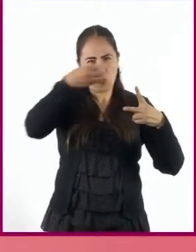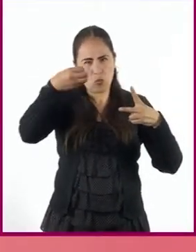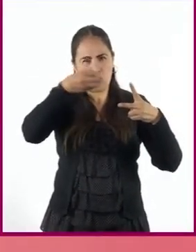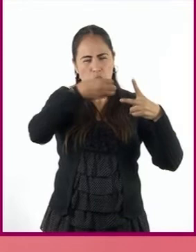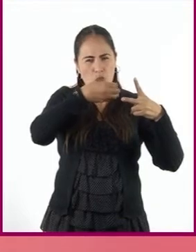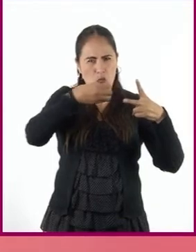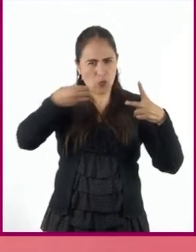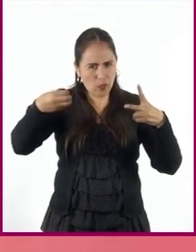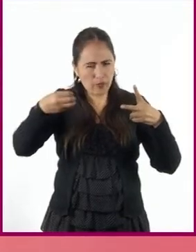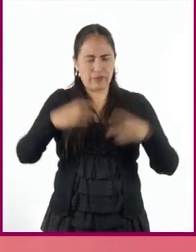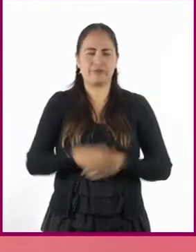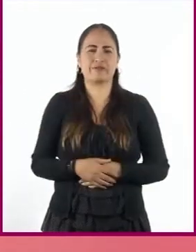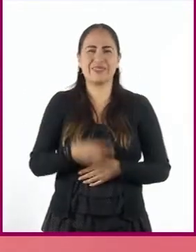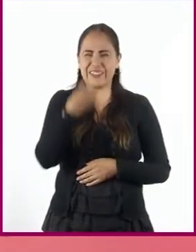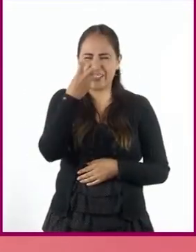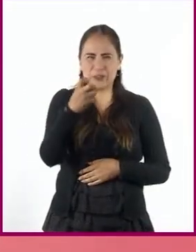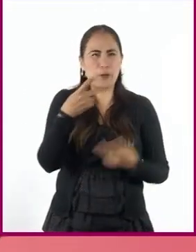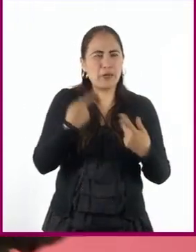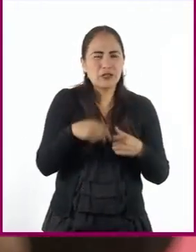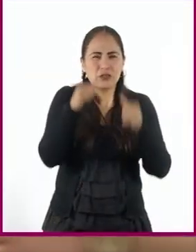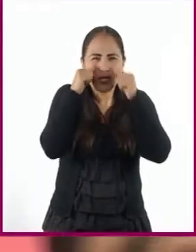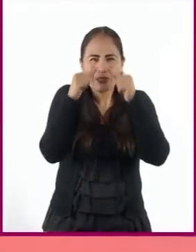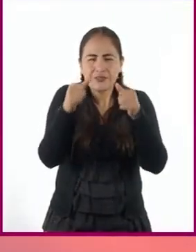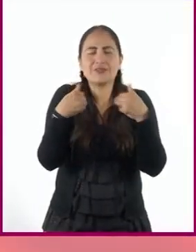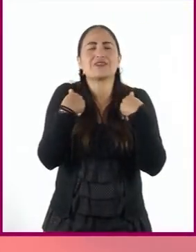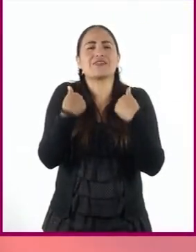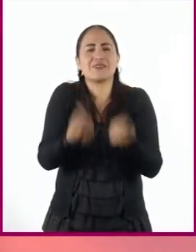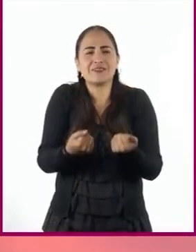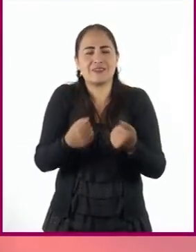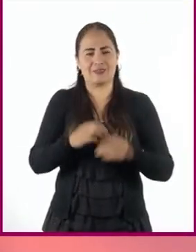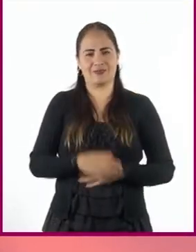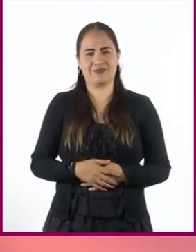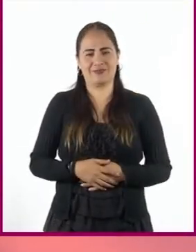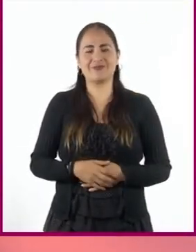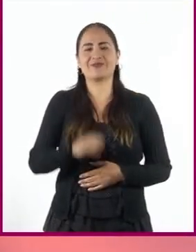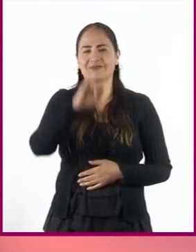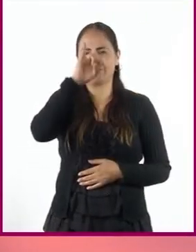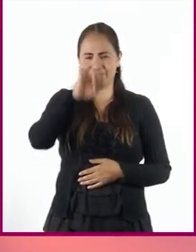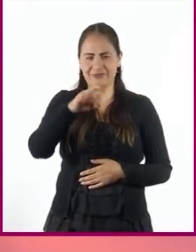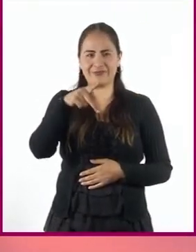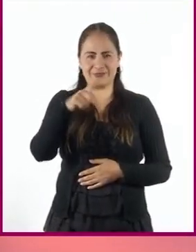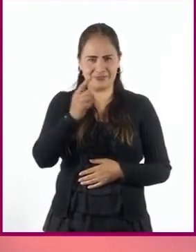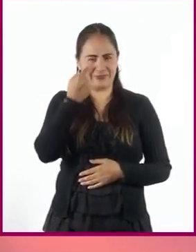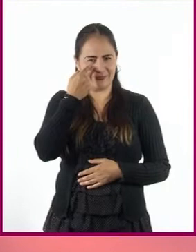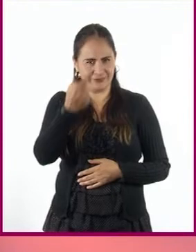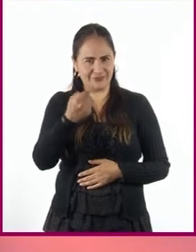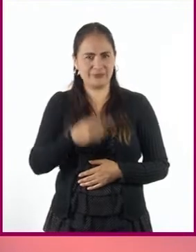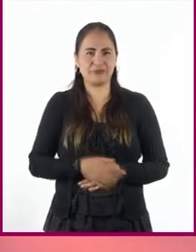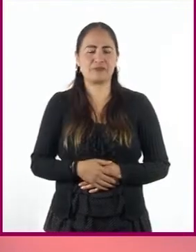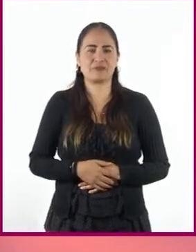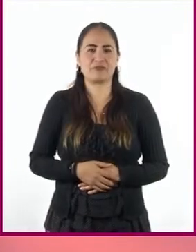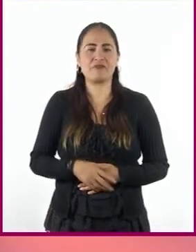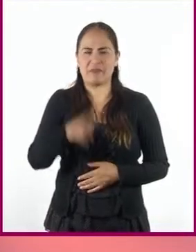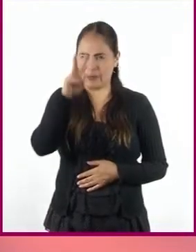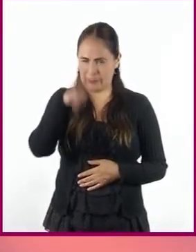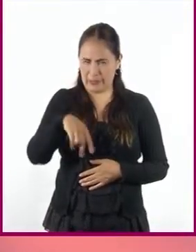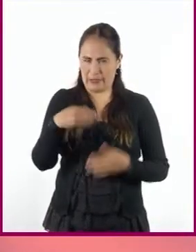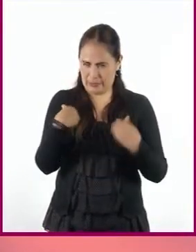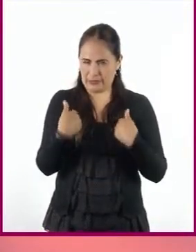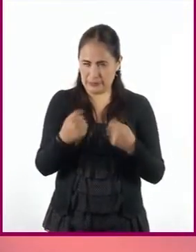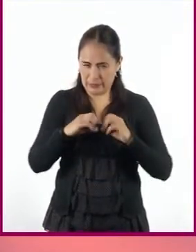Sí, profesor. Ya me quedó claro. ¡Qué bien! Pero cerciorémonos de que realmente quedó claro.